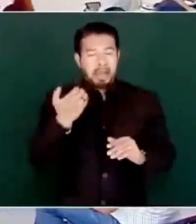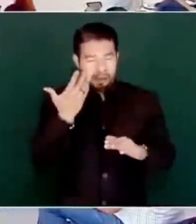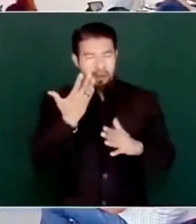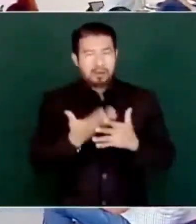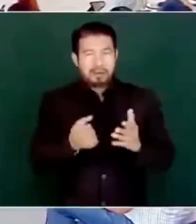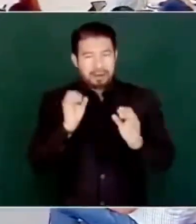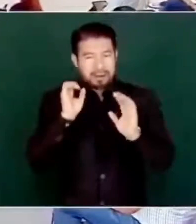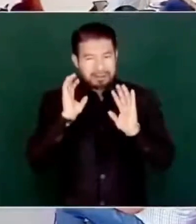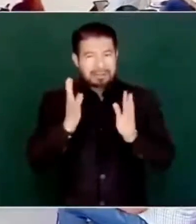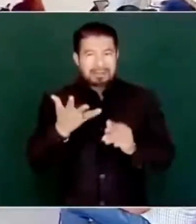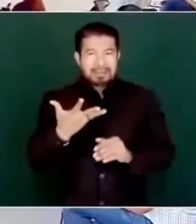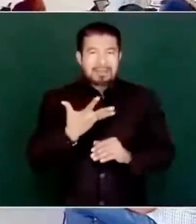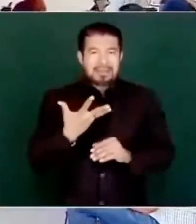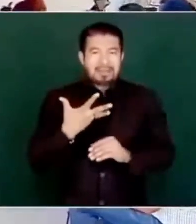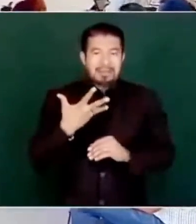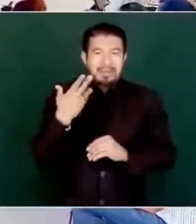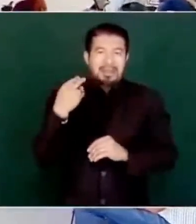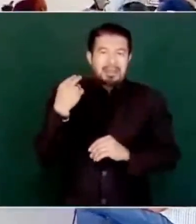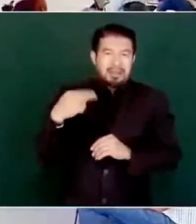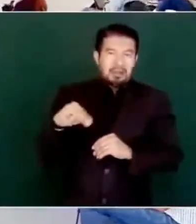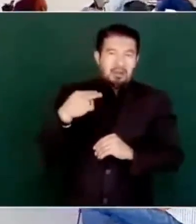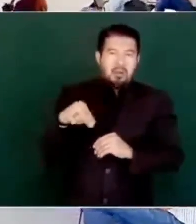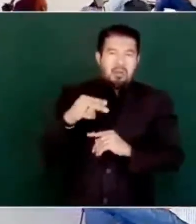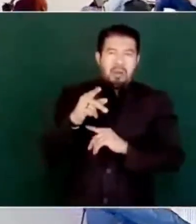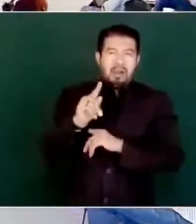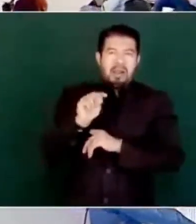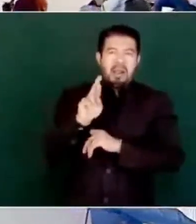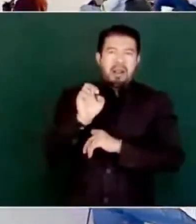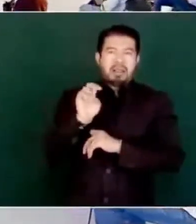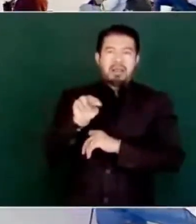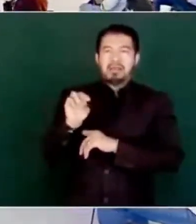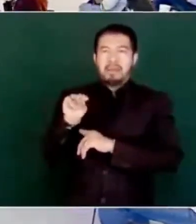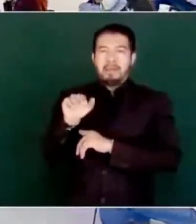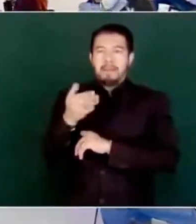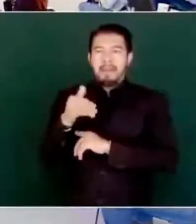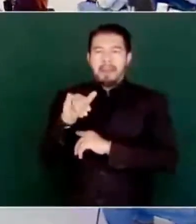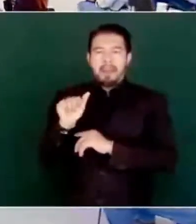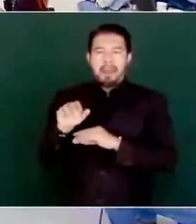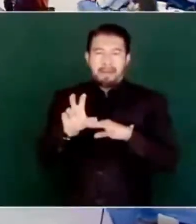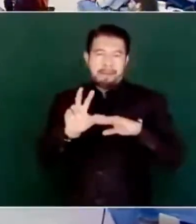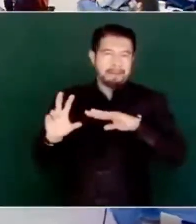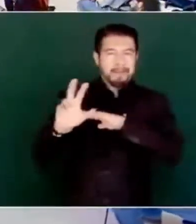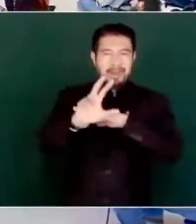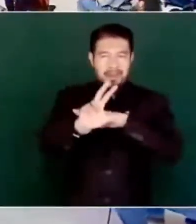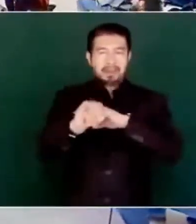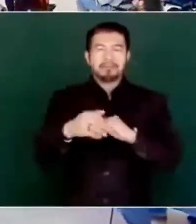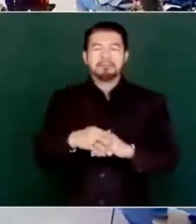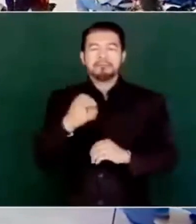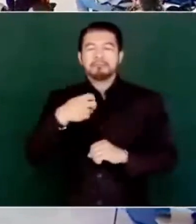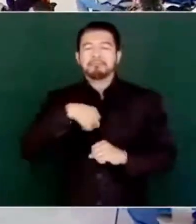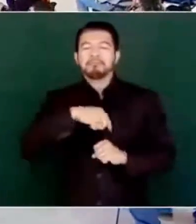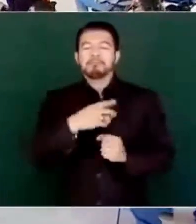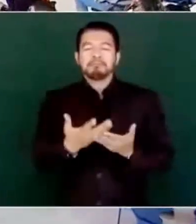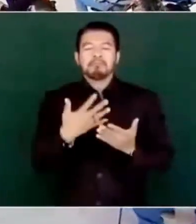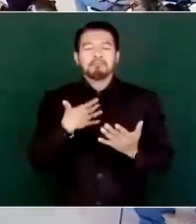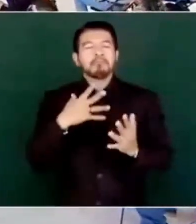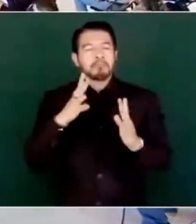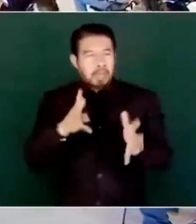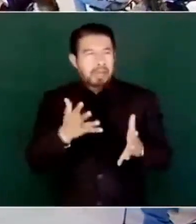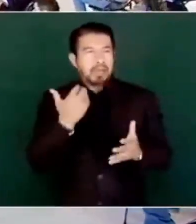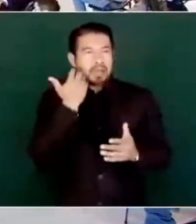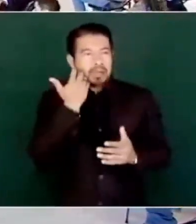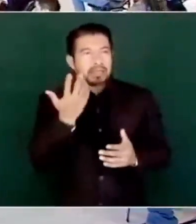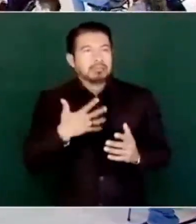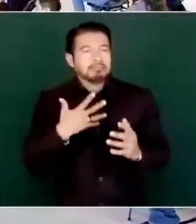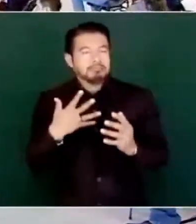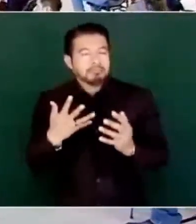porque estamos recuperando los trenes de pasajeros.